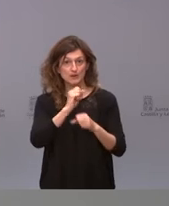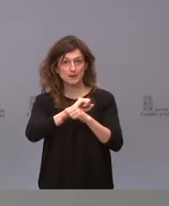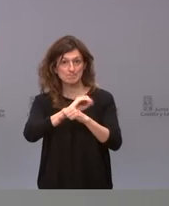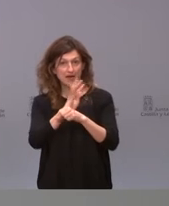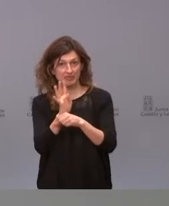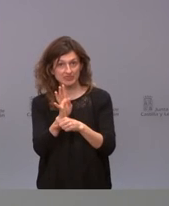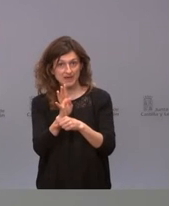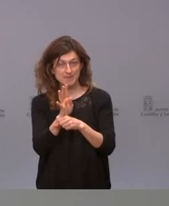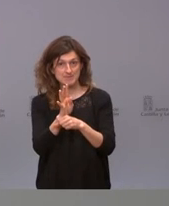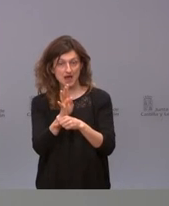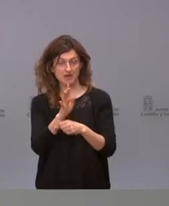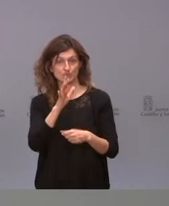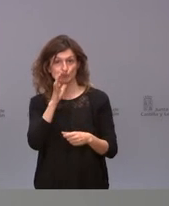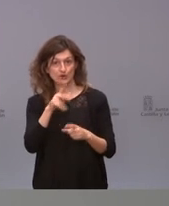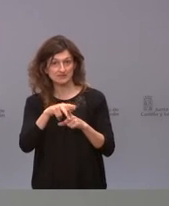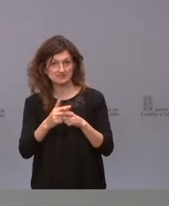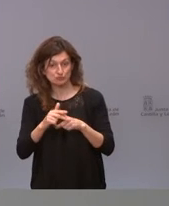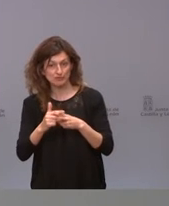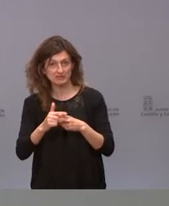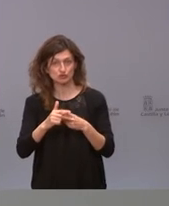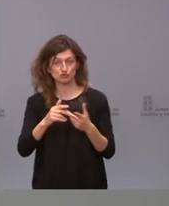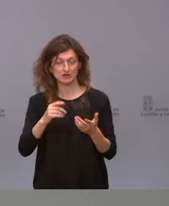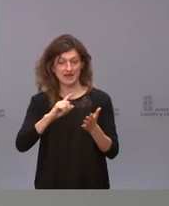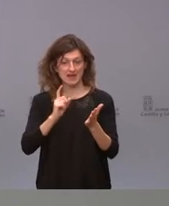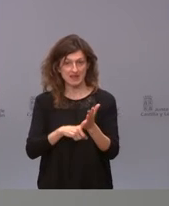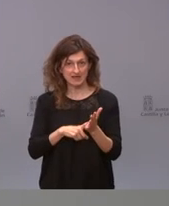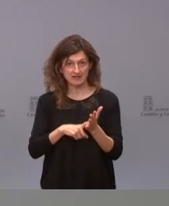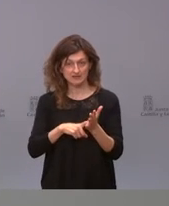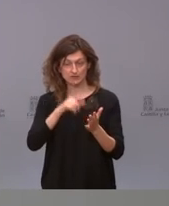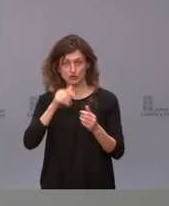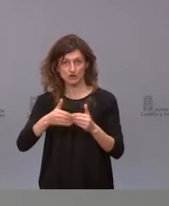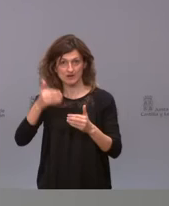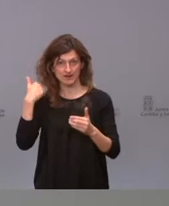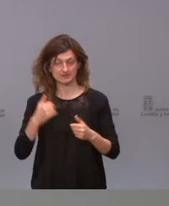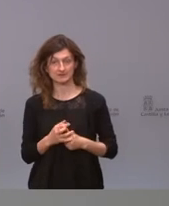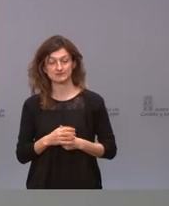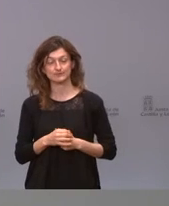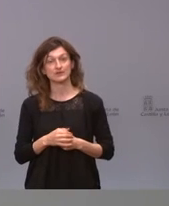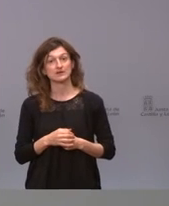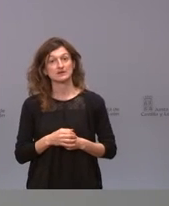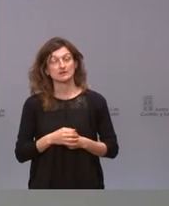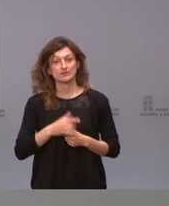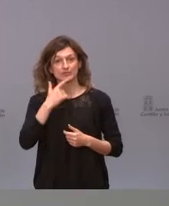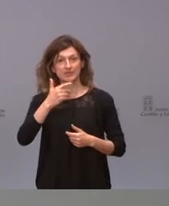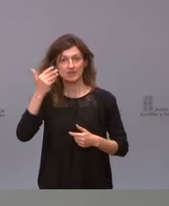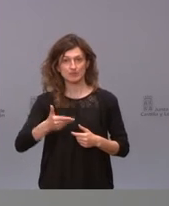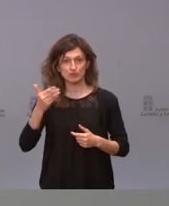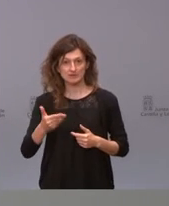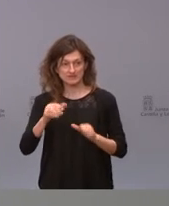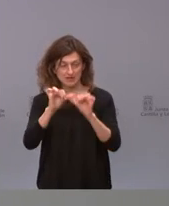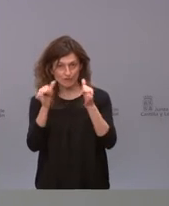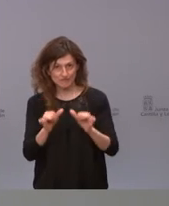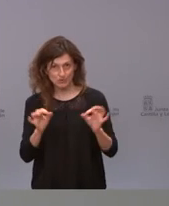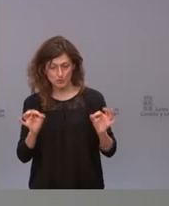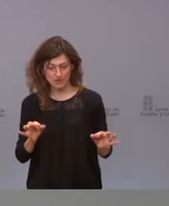que estábamos teniendo con los instrumentos y las herramientas legislativas que teníamos entonces es importante el tenerlo configurado pero